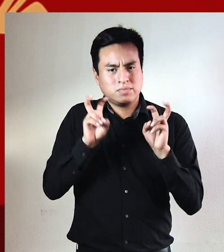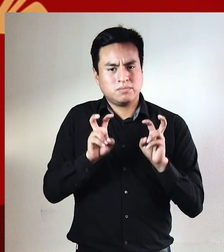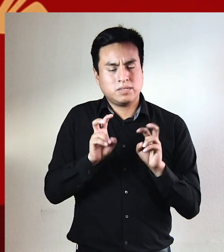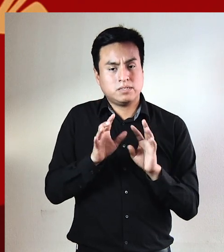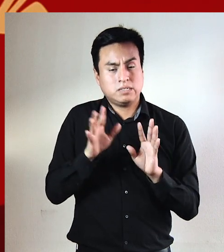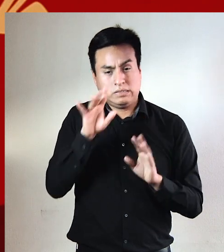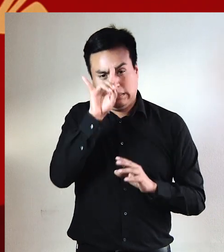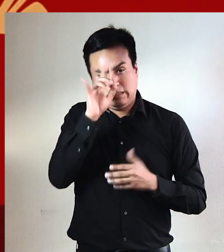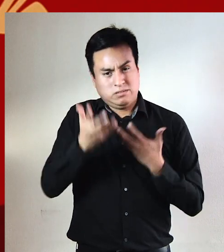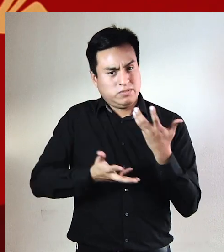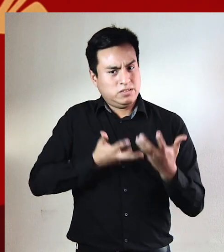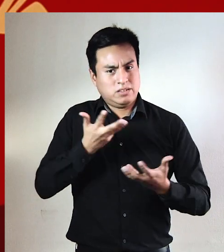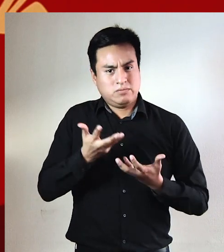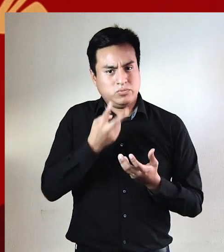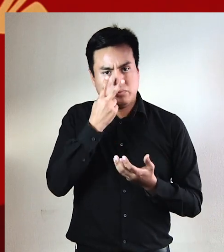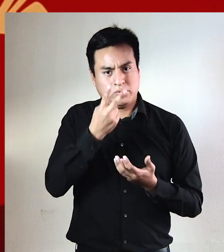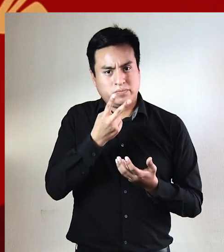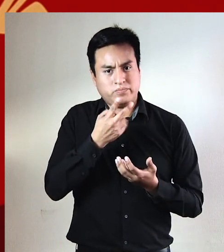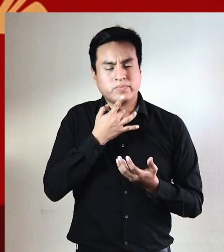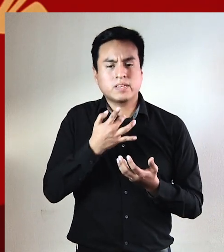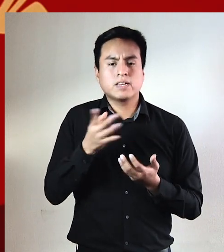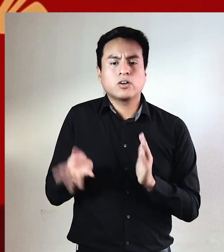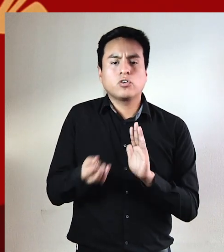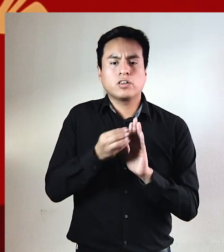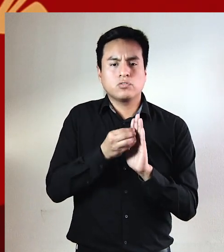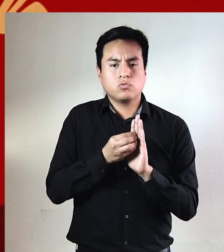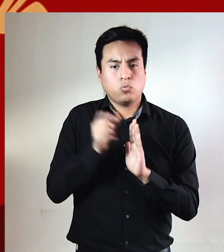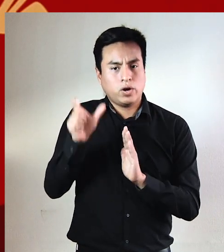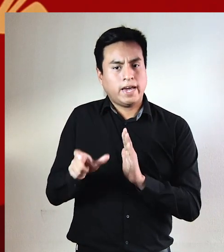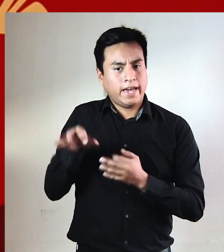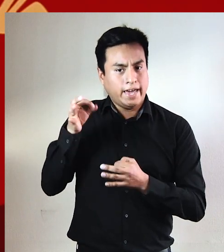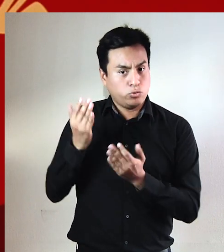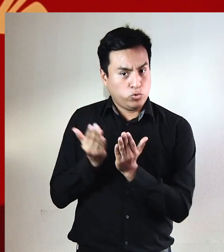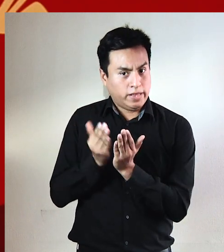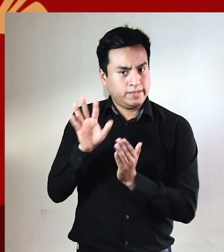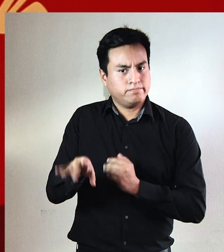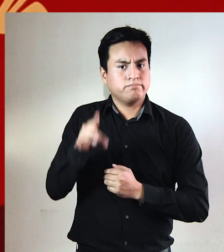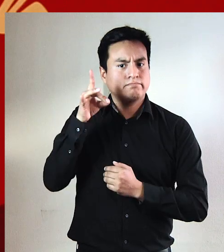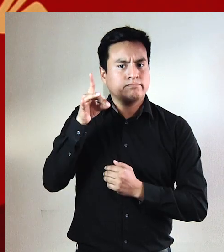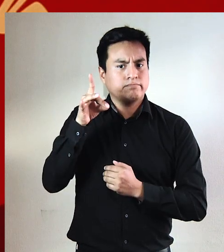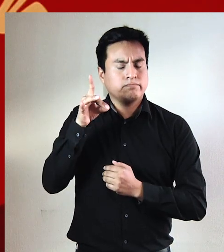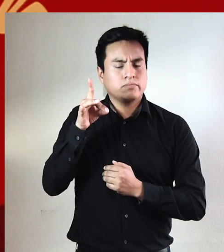más infernales que se pueden concebir, fue recogido por un estudiante,